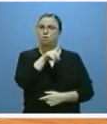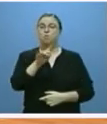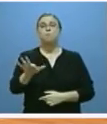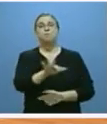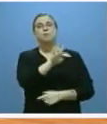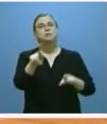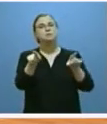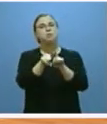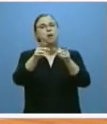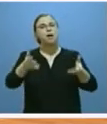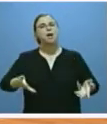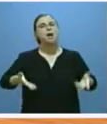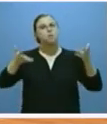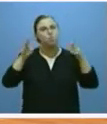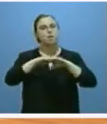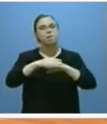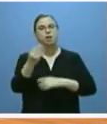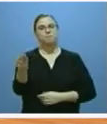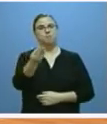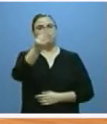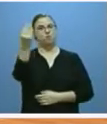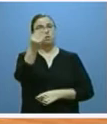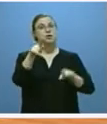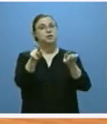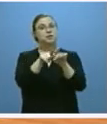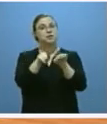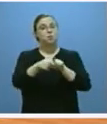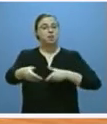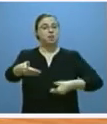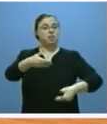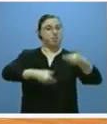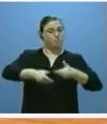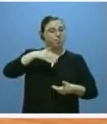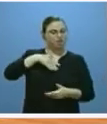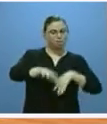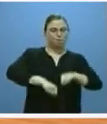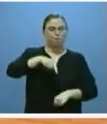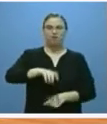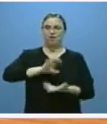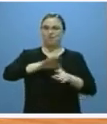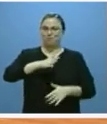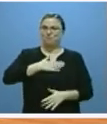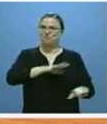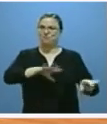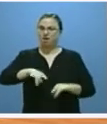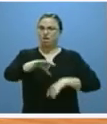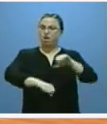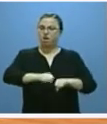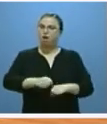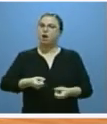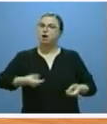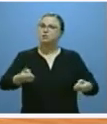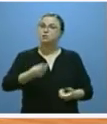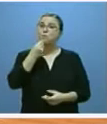contribuyendo a esa misma mejora favoreciendo la demanda y el consumo internos lo que sin duda está siendo una de las